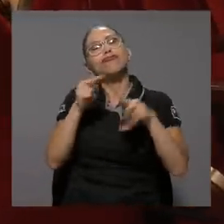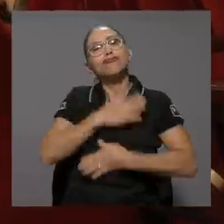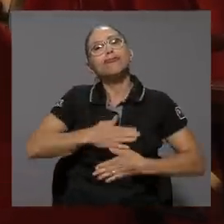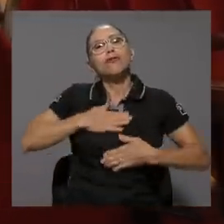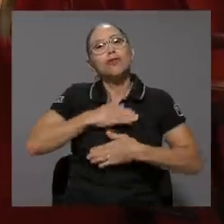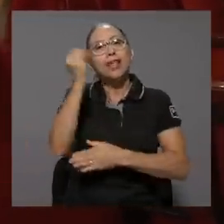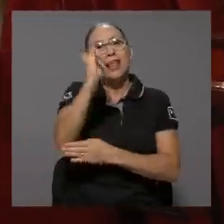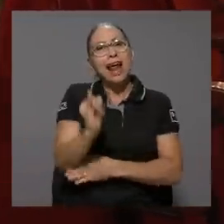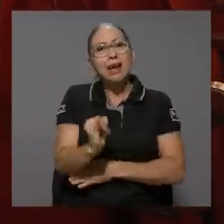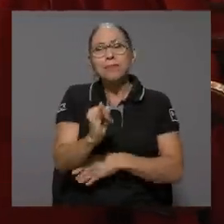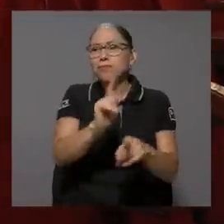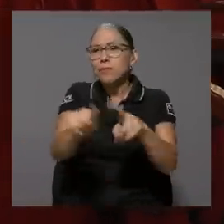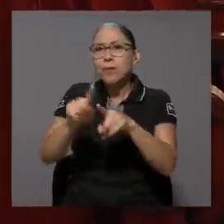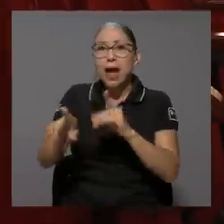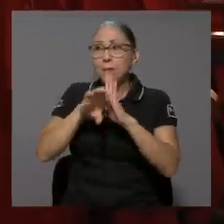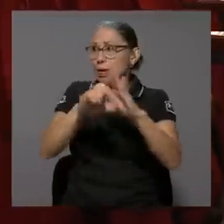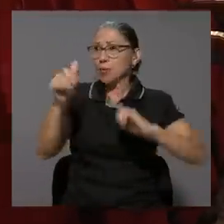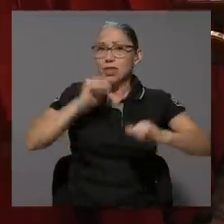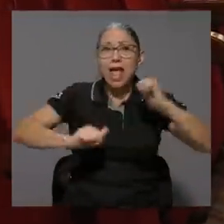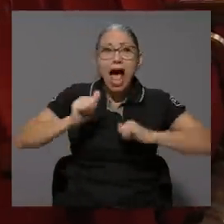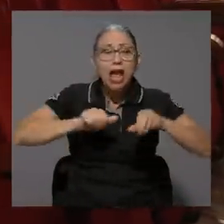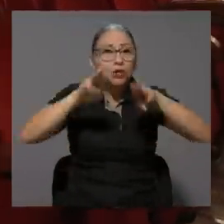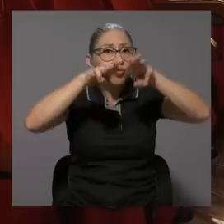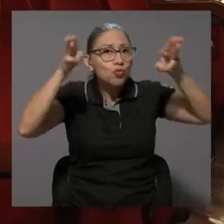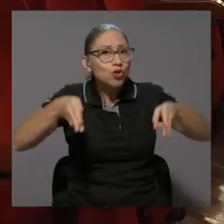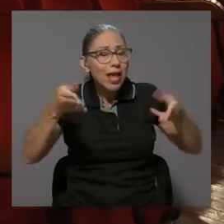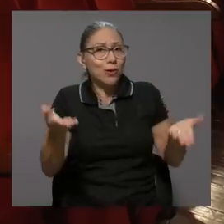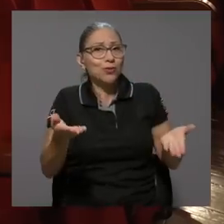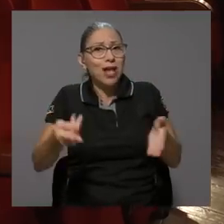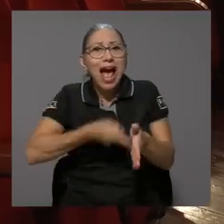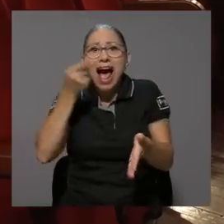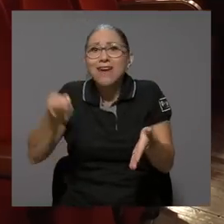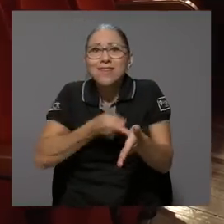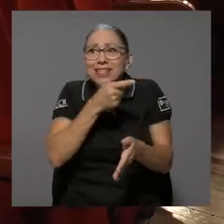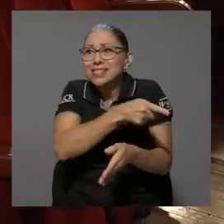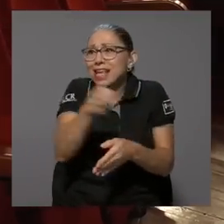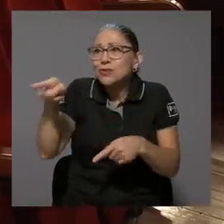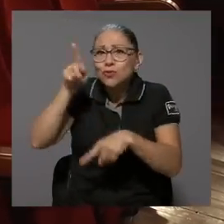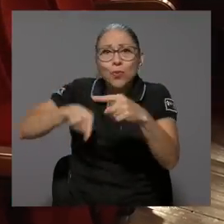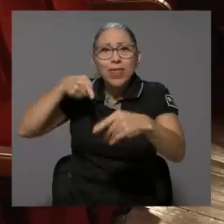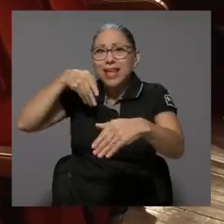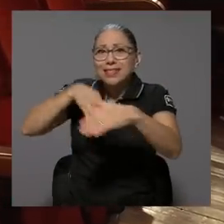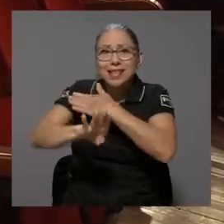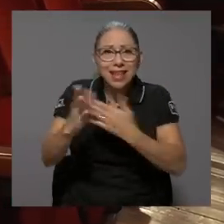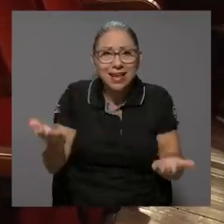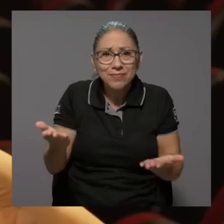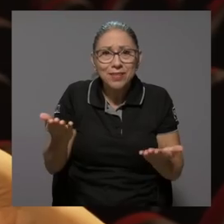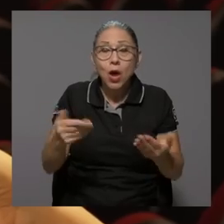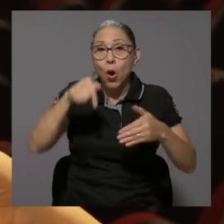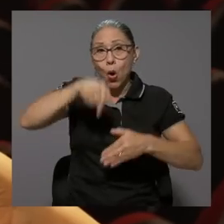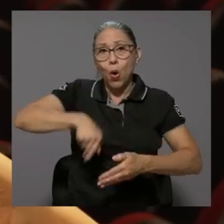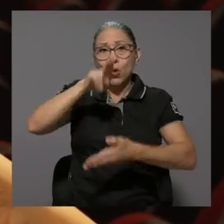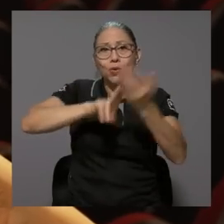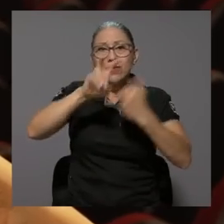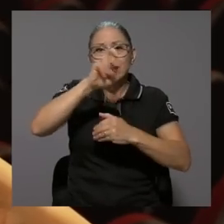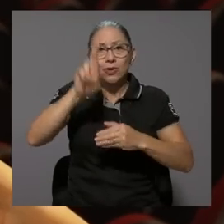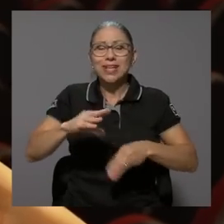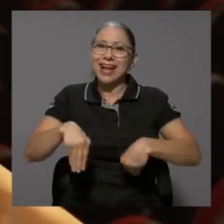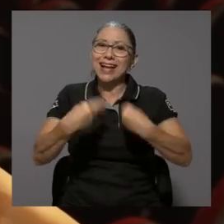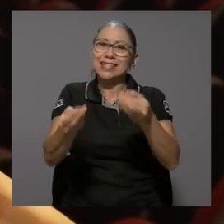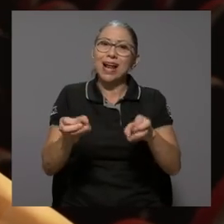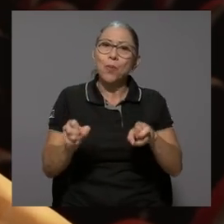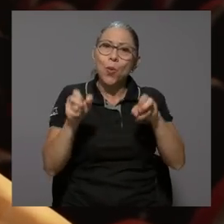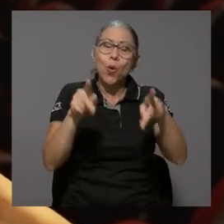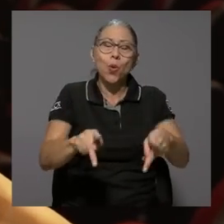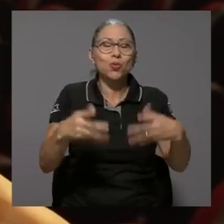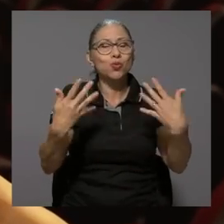todas sus expresiones. Espacios como estos, los teatros, los museos, que son a veces tan inaccesibles. Para ellos la oportunidad que hoy la Universidad de